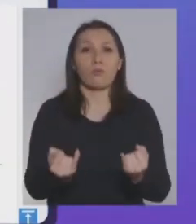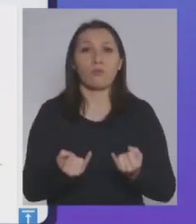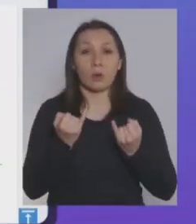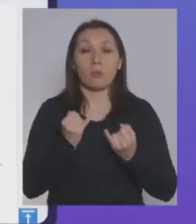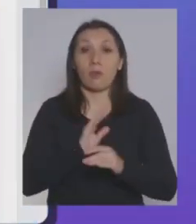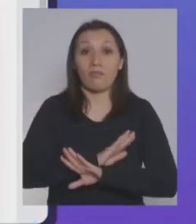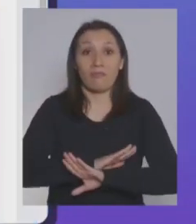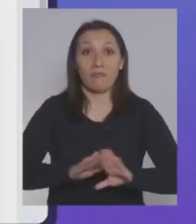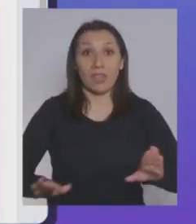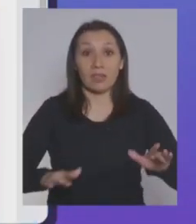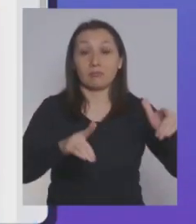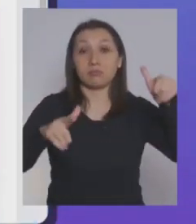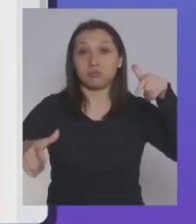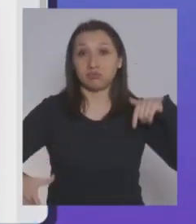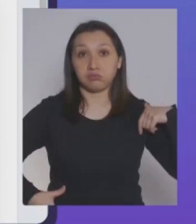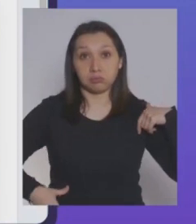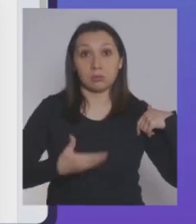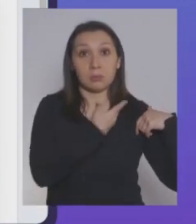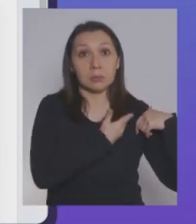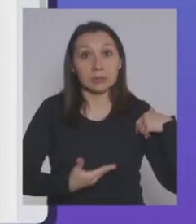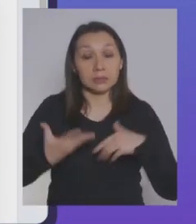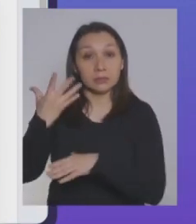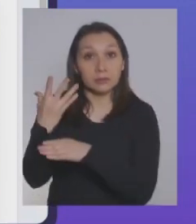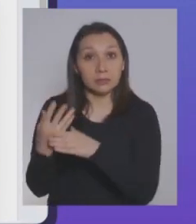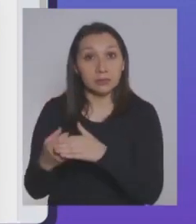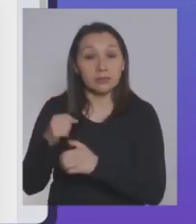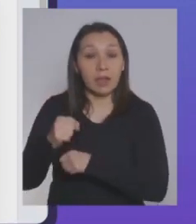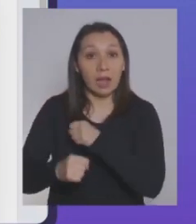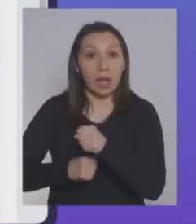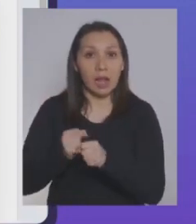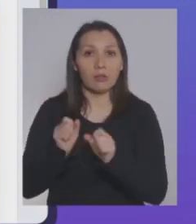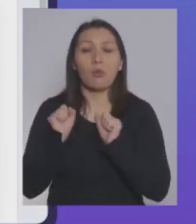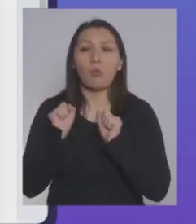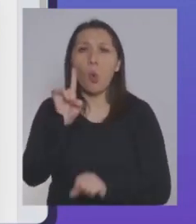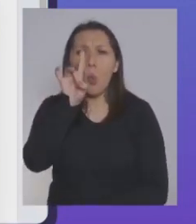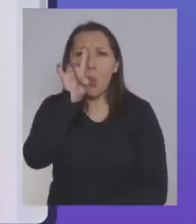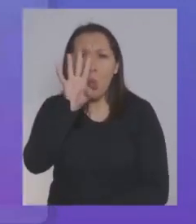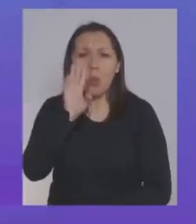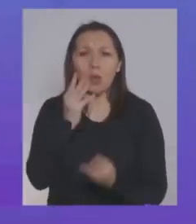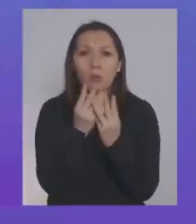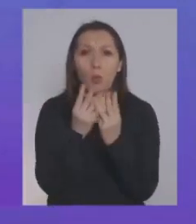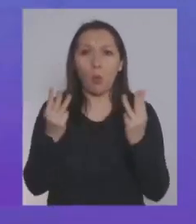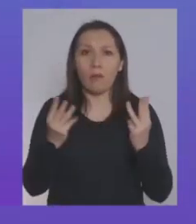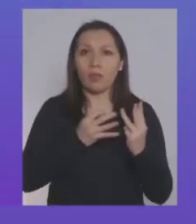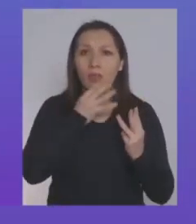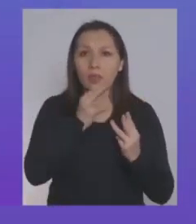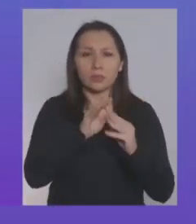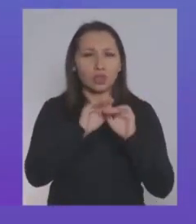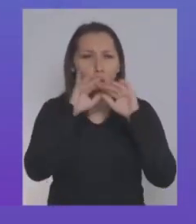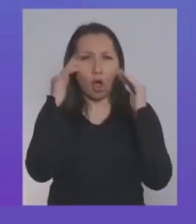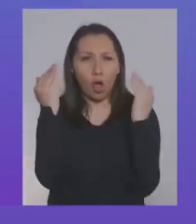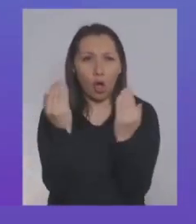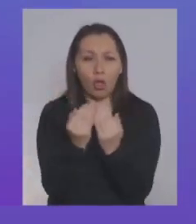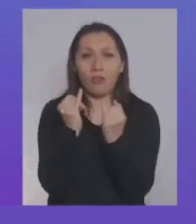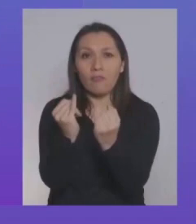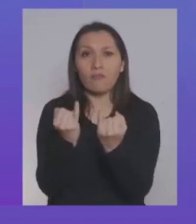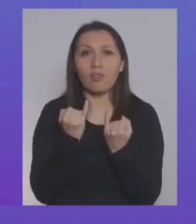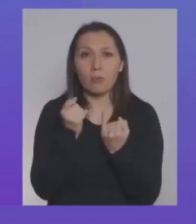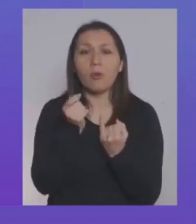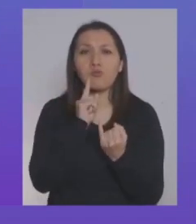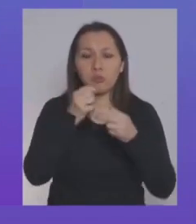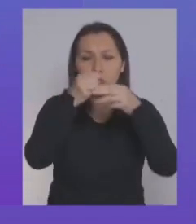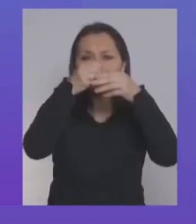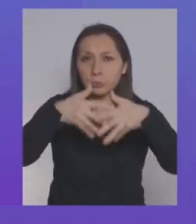de que al fin de este mandato del presidente tengamos efectivamente un portal único que diga exactamente qué requiere,